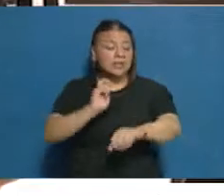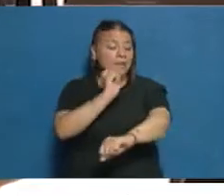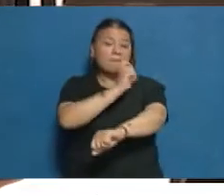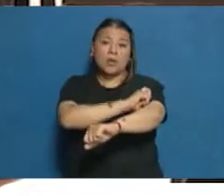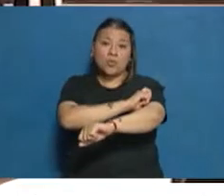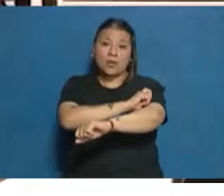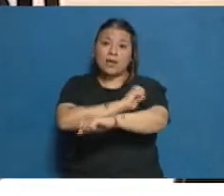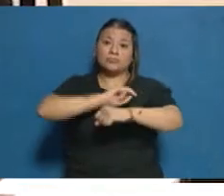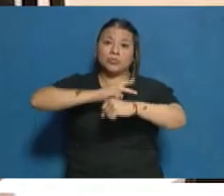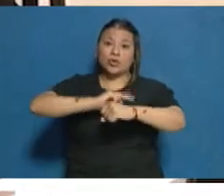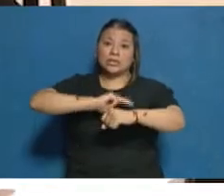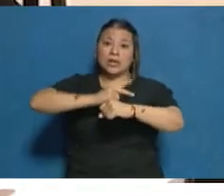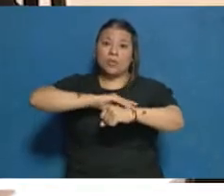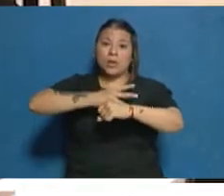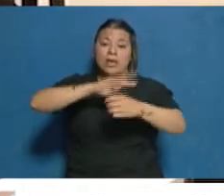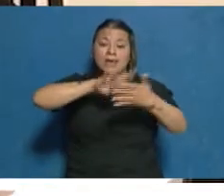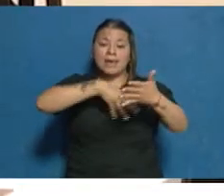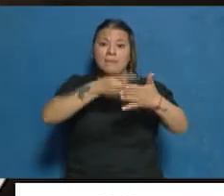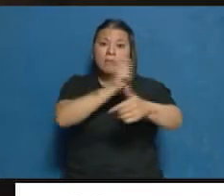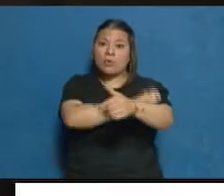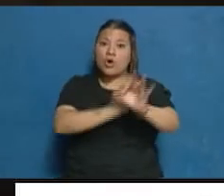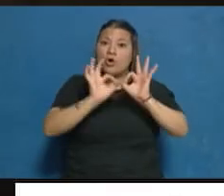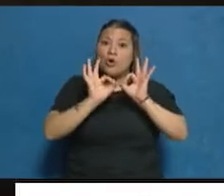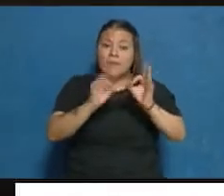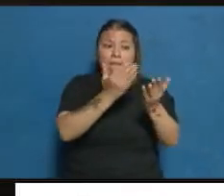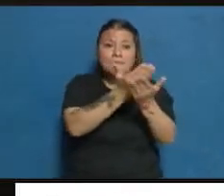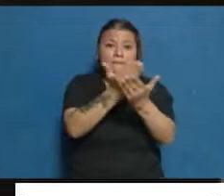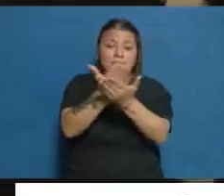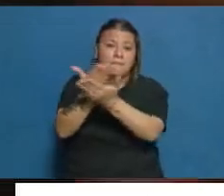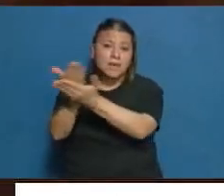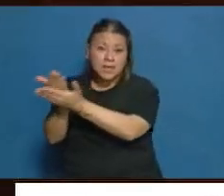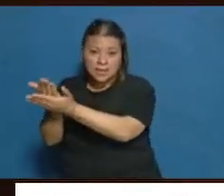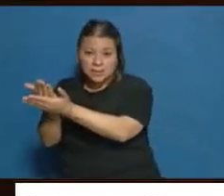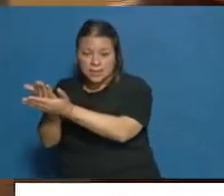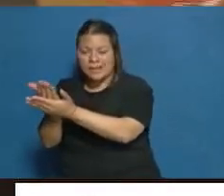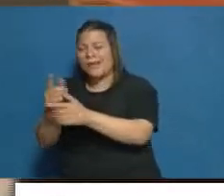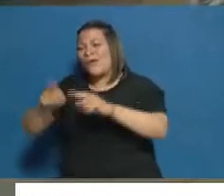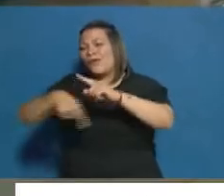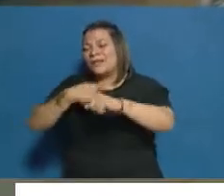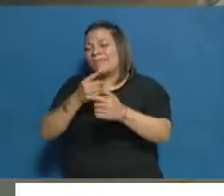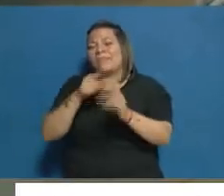refuerzo, completar esquemas de vacunación y descartó la imposición de medidas restrictivas.